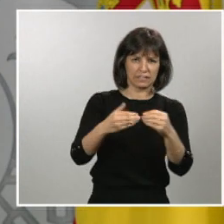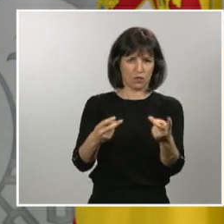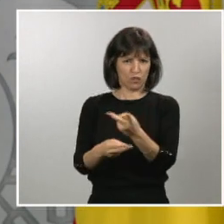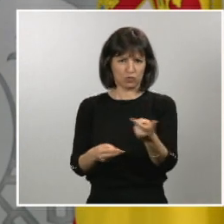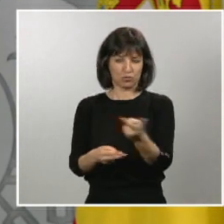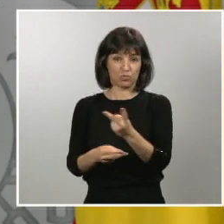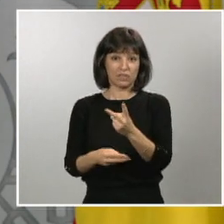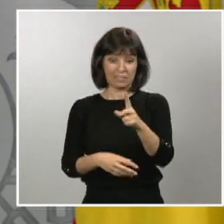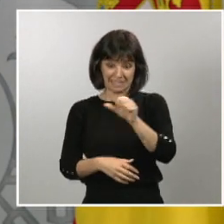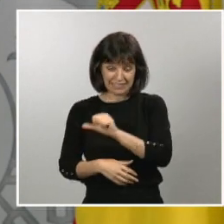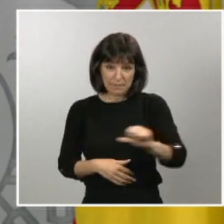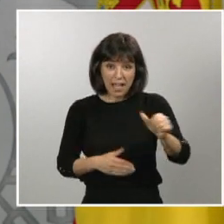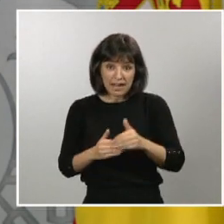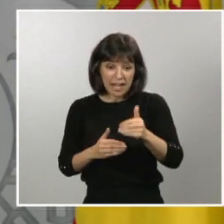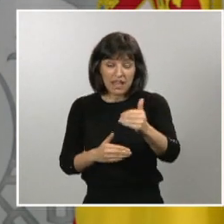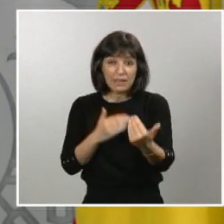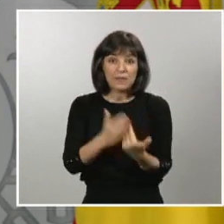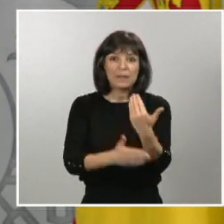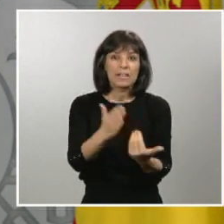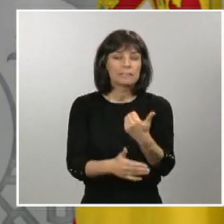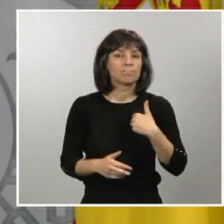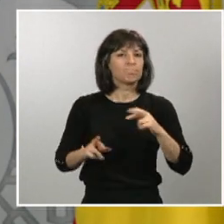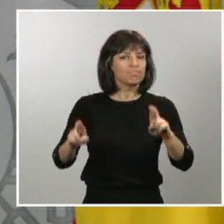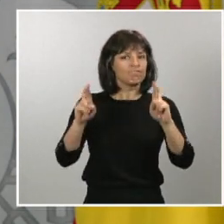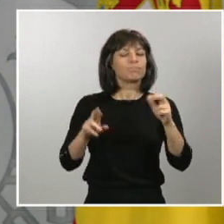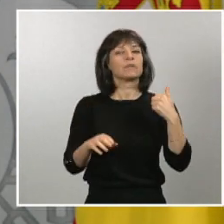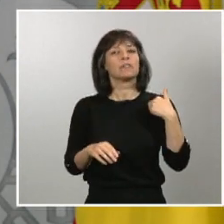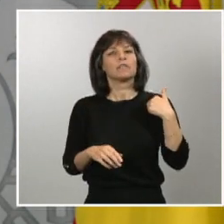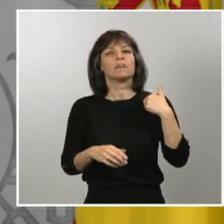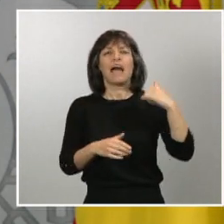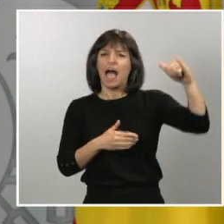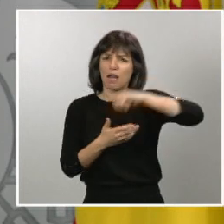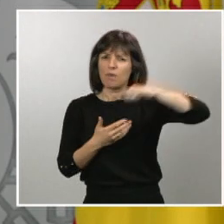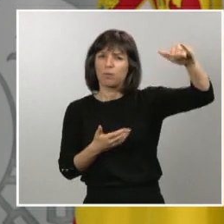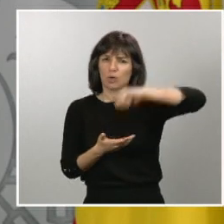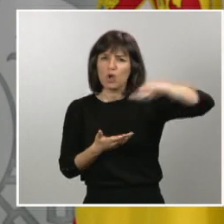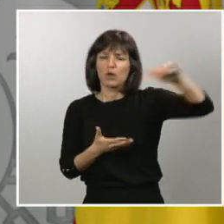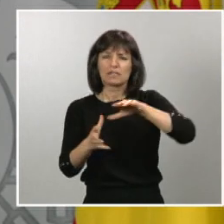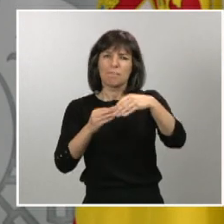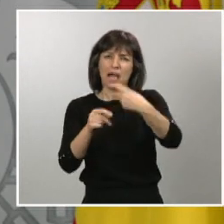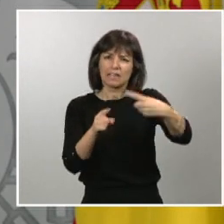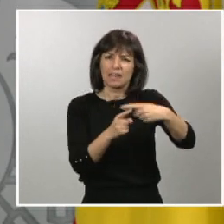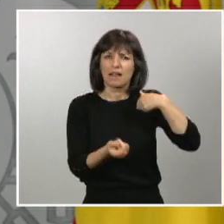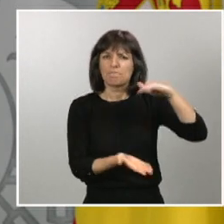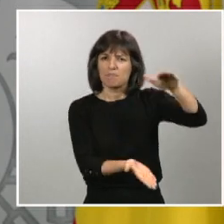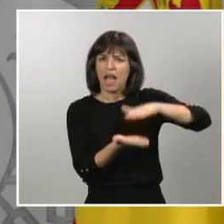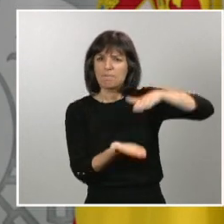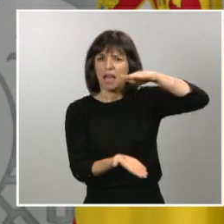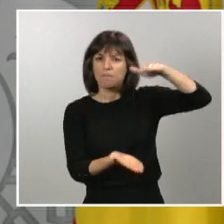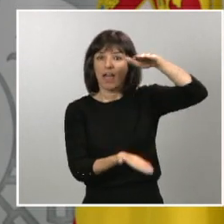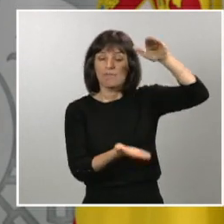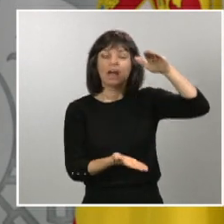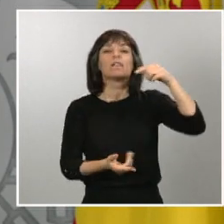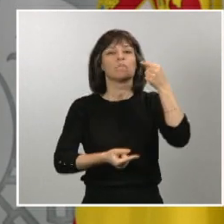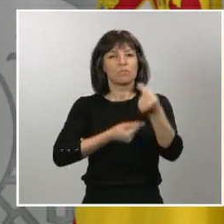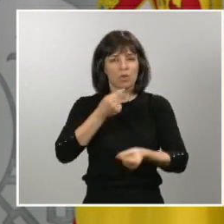el resto de los días, esperamos la llegada de más aviones y de más material que irán nutriendo al conjunto de